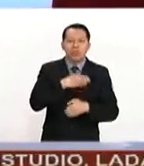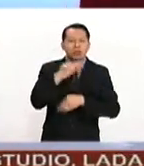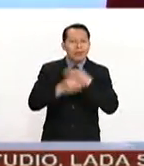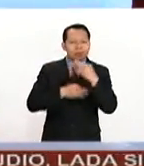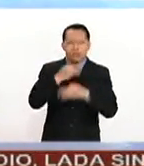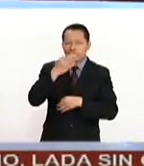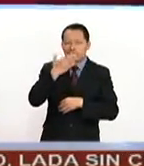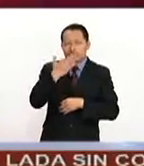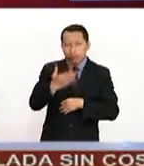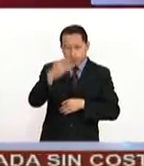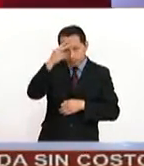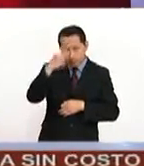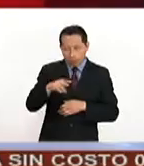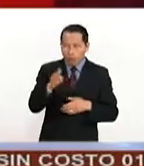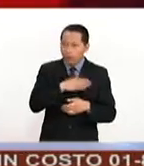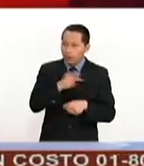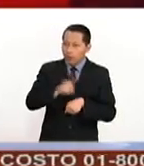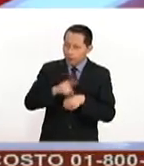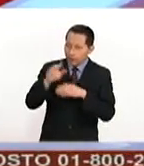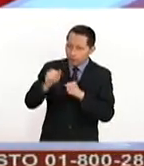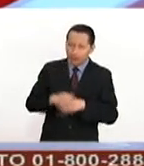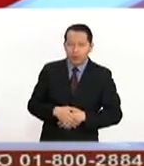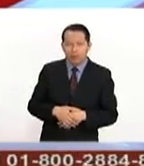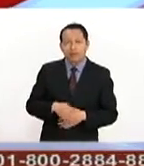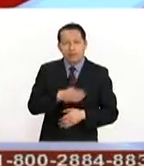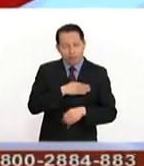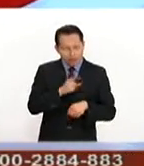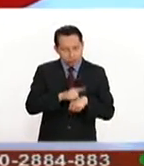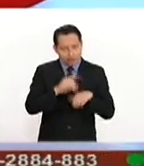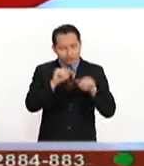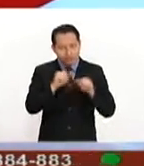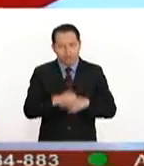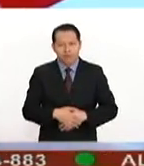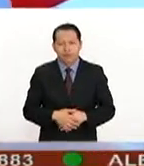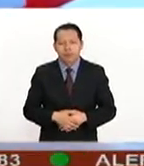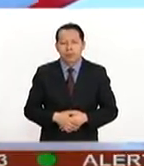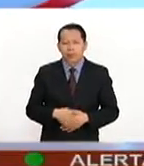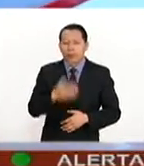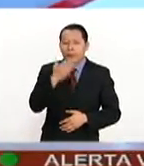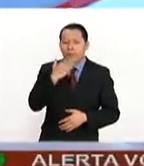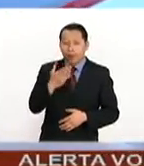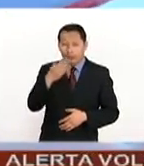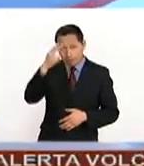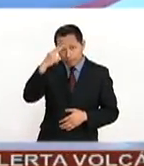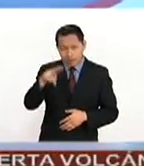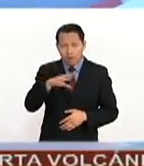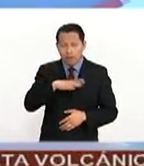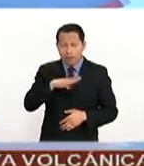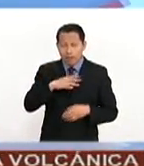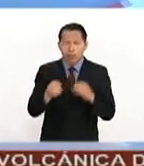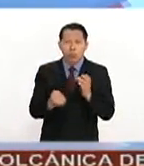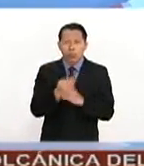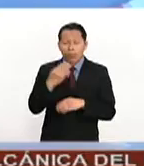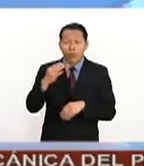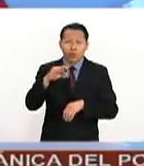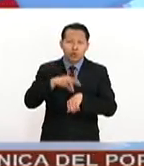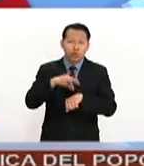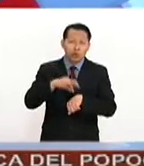para los mexicanos. Buenos días. Buenos días, hasta luego. Hasta luego y México cuenta con nuevos médicos